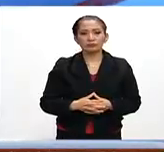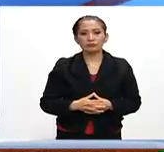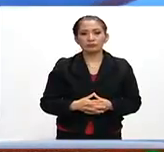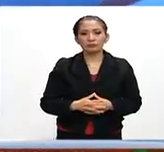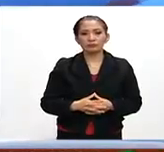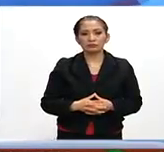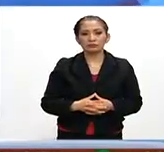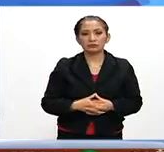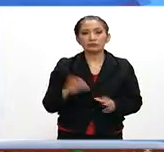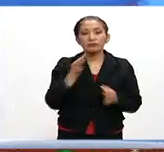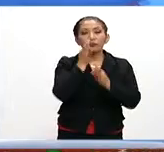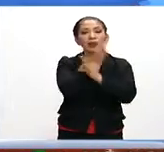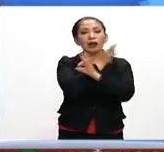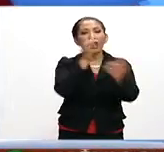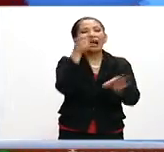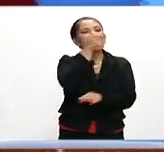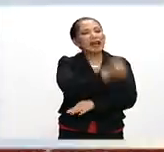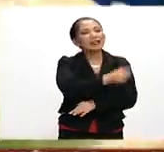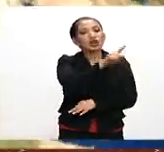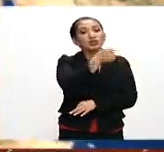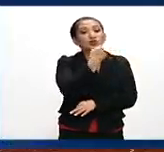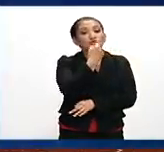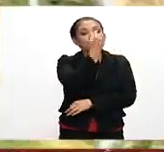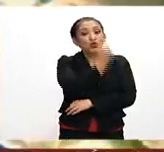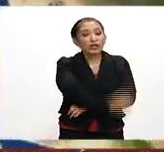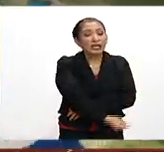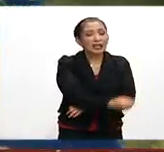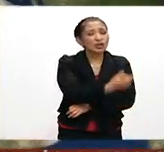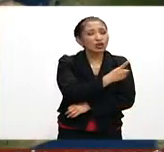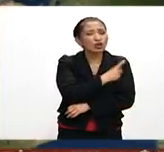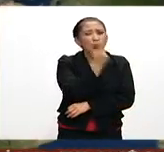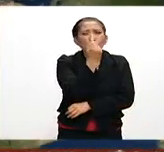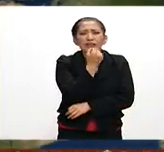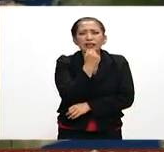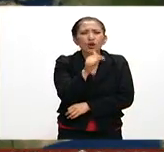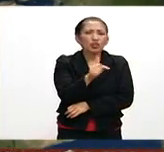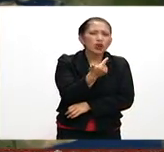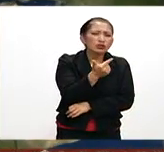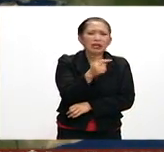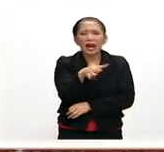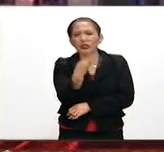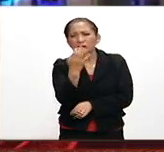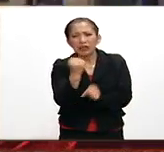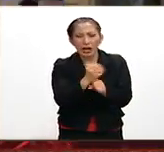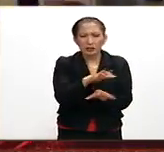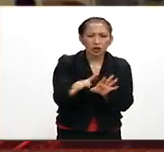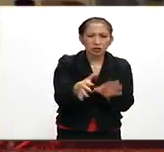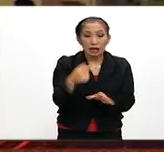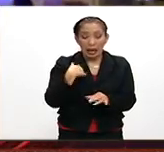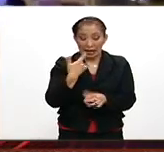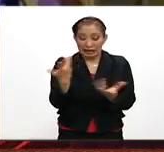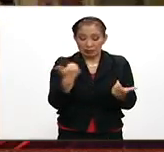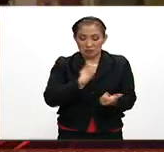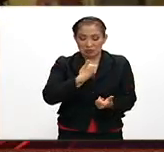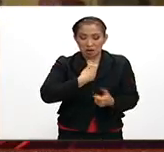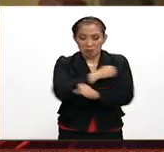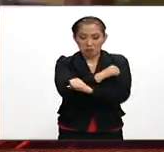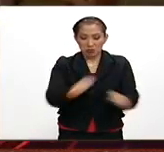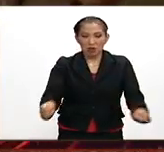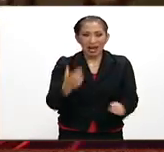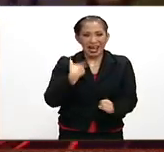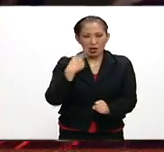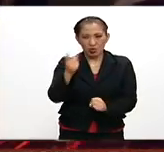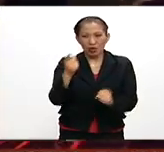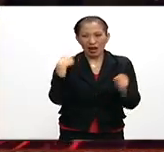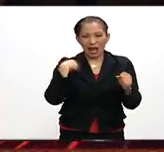Y se dio a conocer que se trató de un niño, tan solo un niño entre 12 y 14 años, el que se hizo estallar en una ceremonia